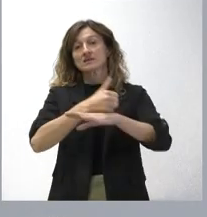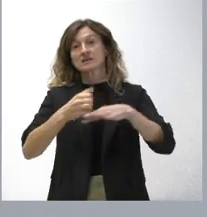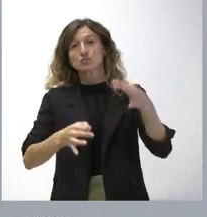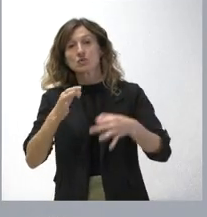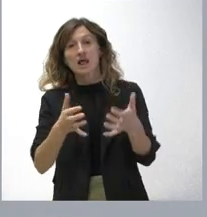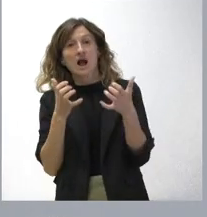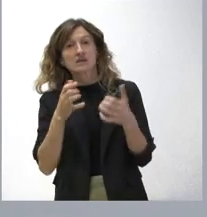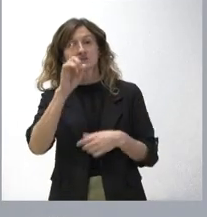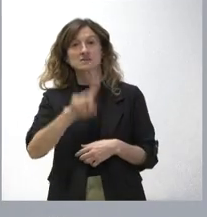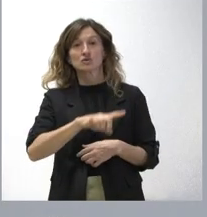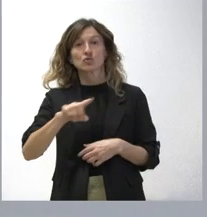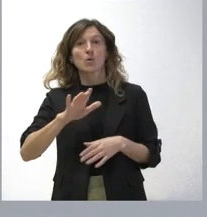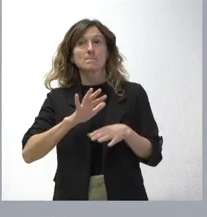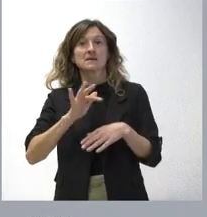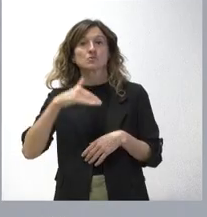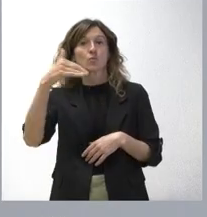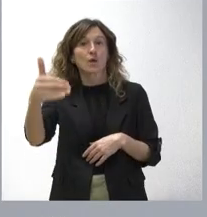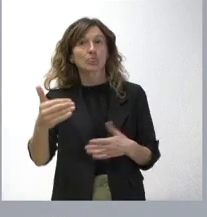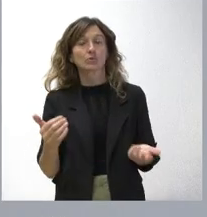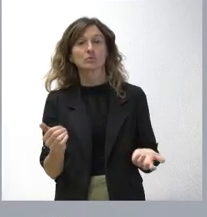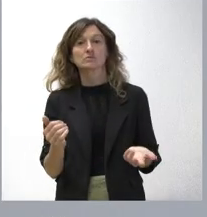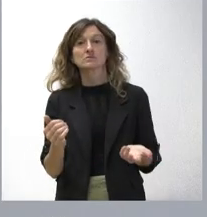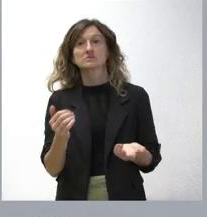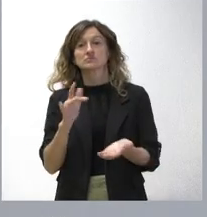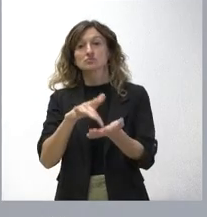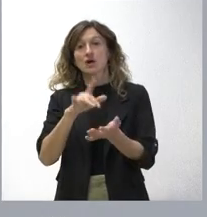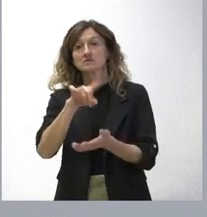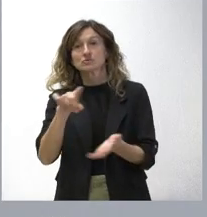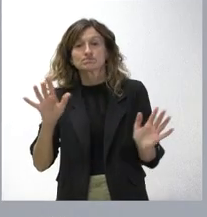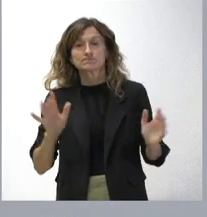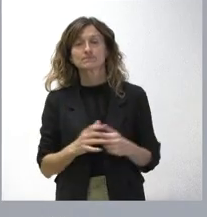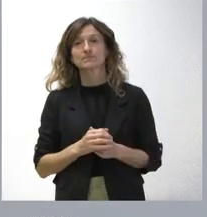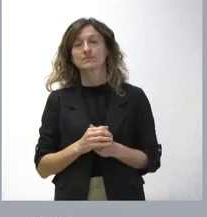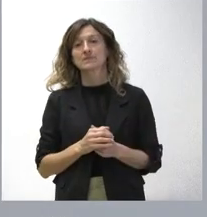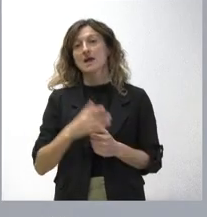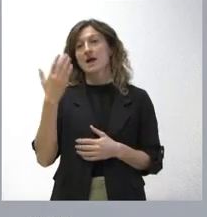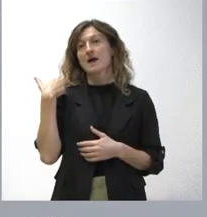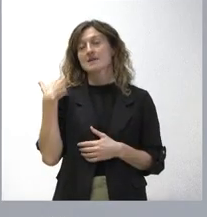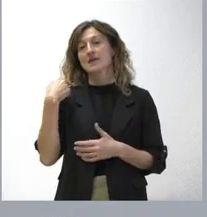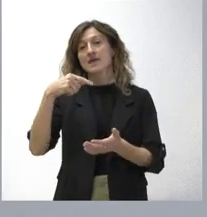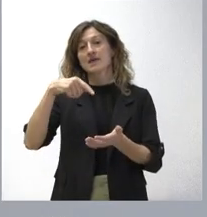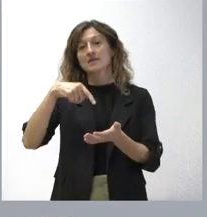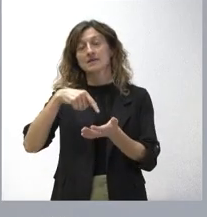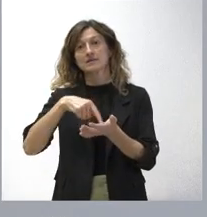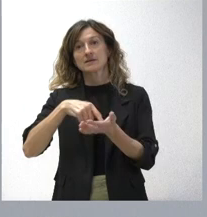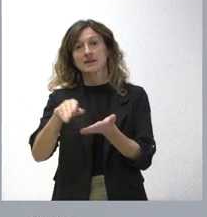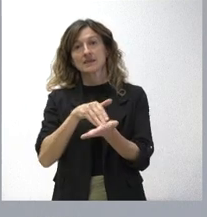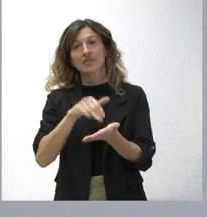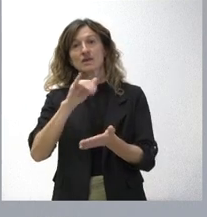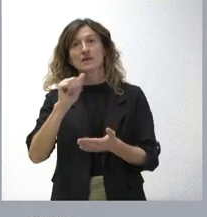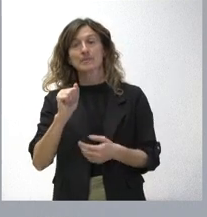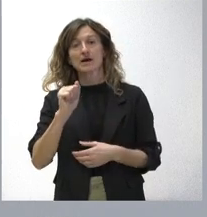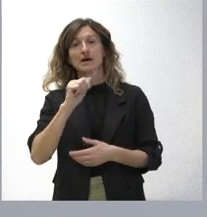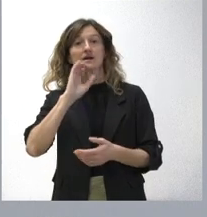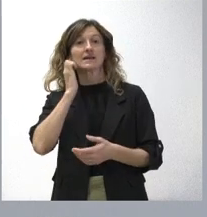sabemos cuándo lo vamos a ganar, si esto se produce. Recordarán ustedes que aquella liquidación del IVA, la reclamación inicial de la